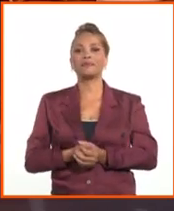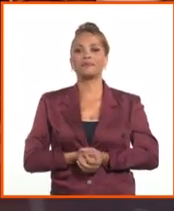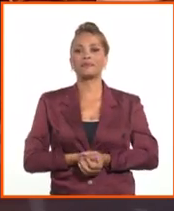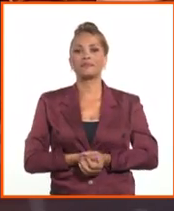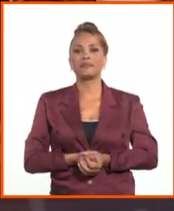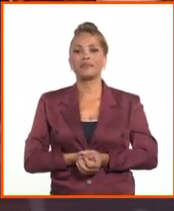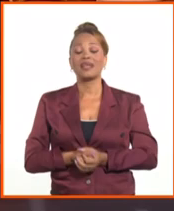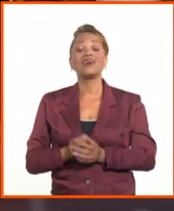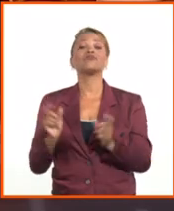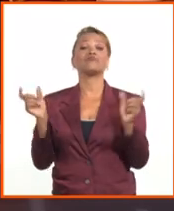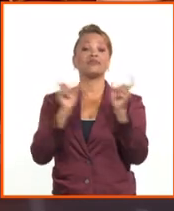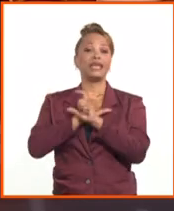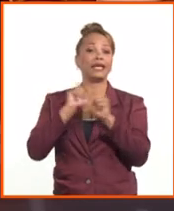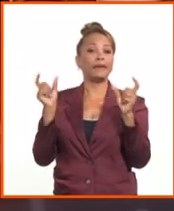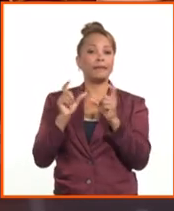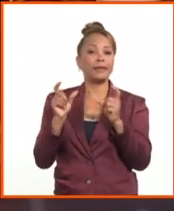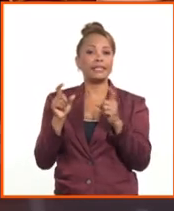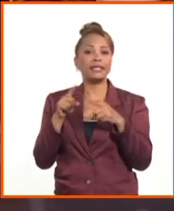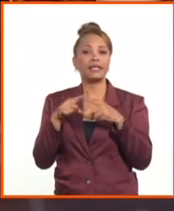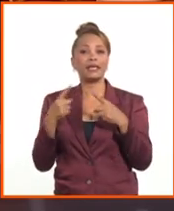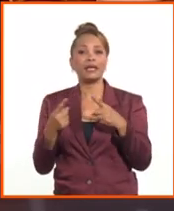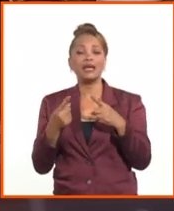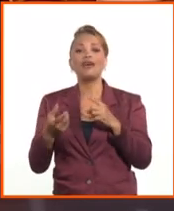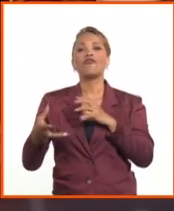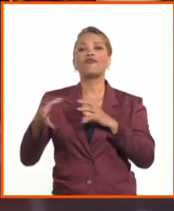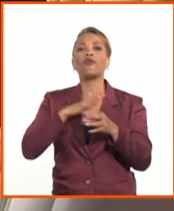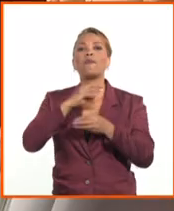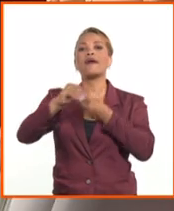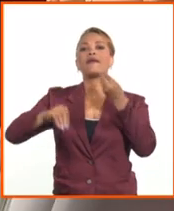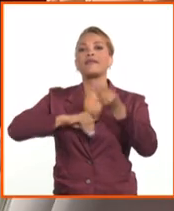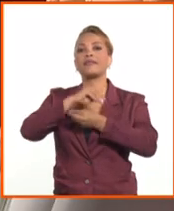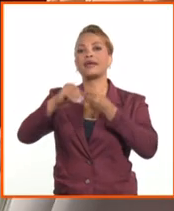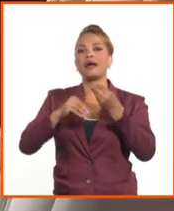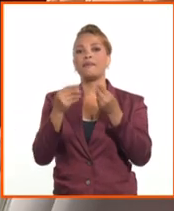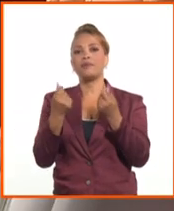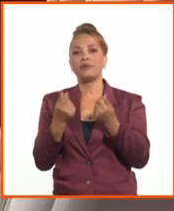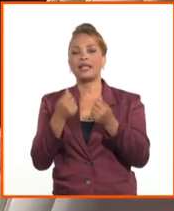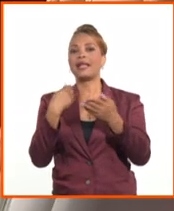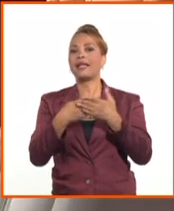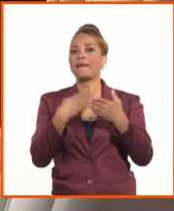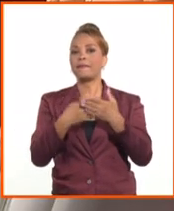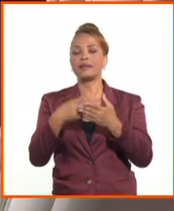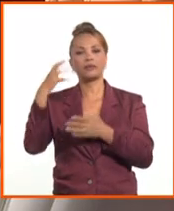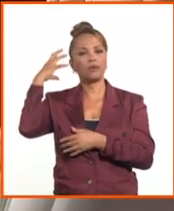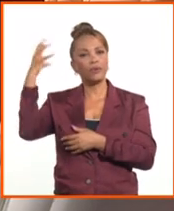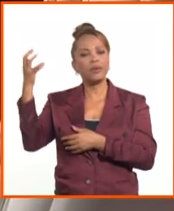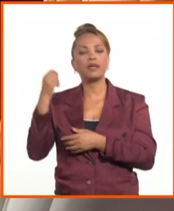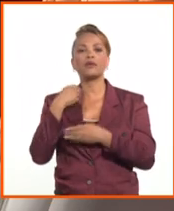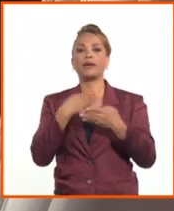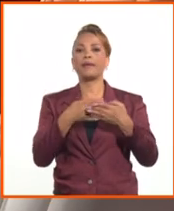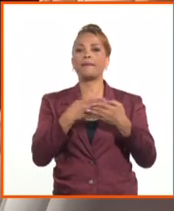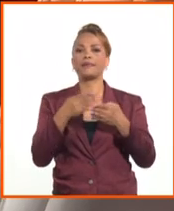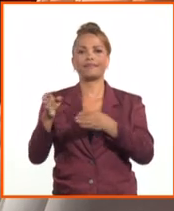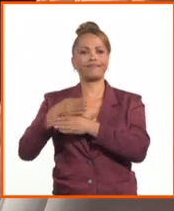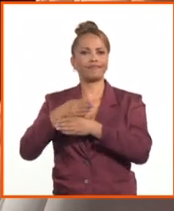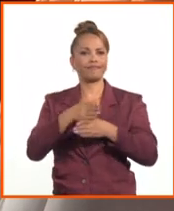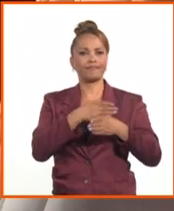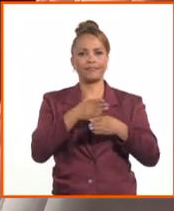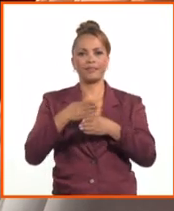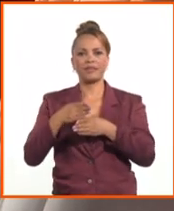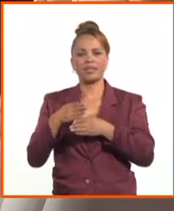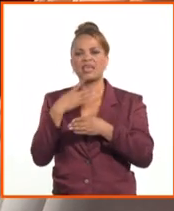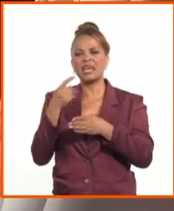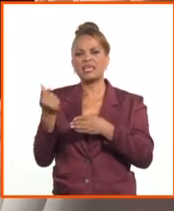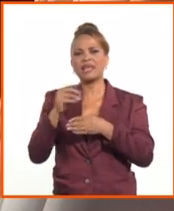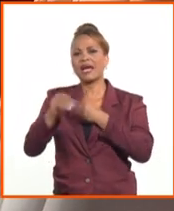impacta de alguna manera en el tipo de cambio que tienen las entidades estatales, las empresas mixtas, ¿qué pasa con ese tipo de